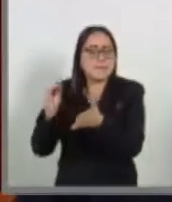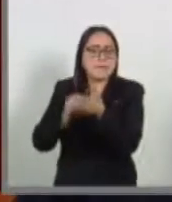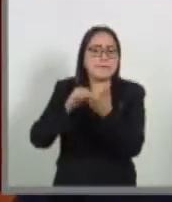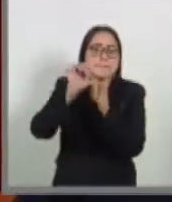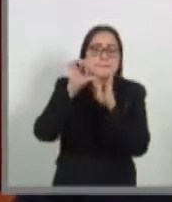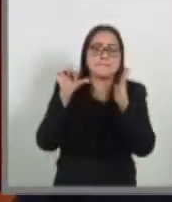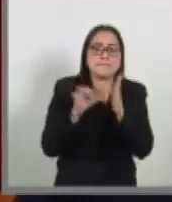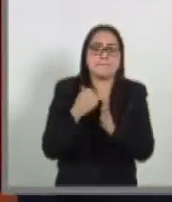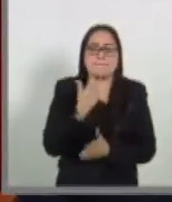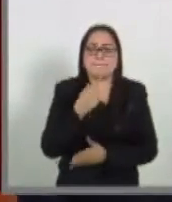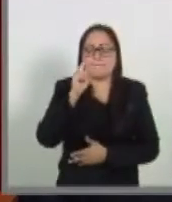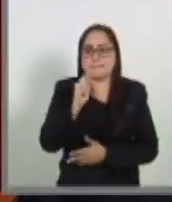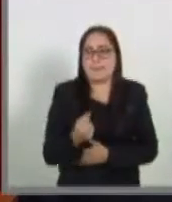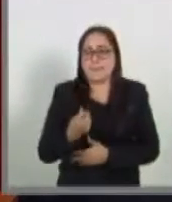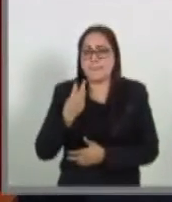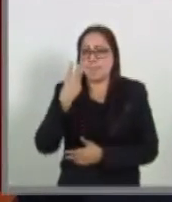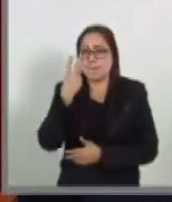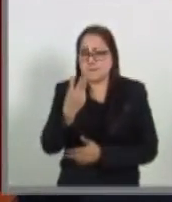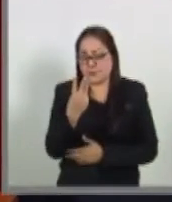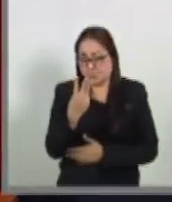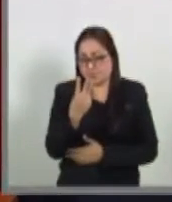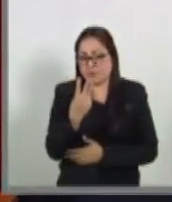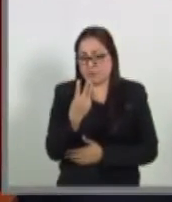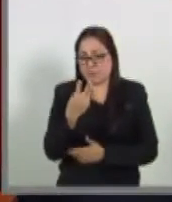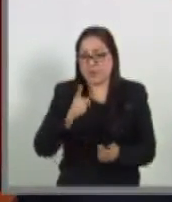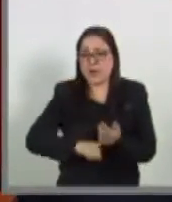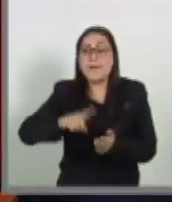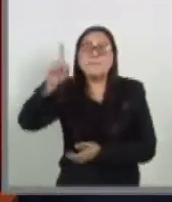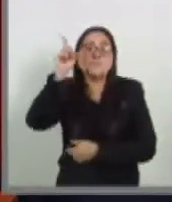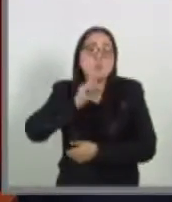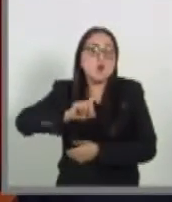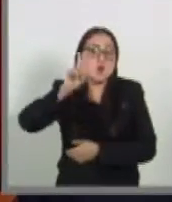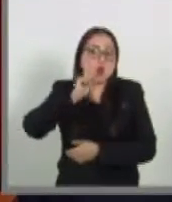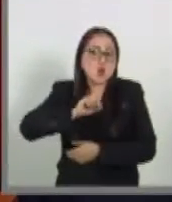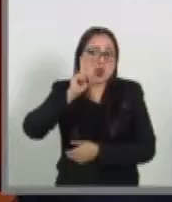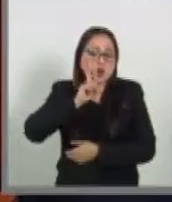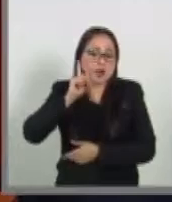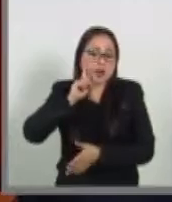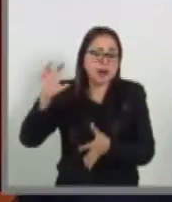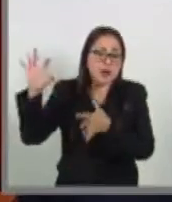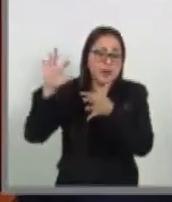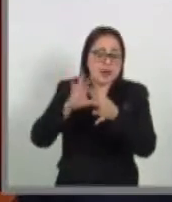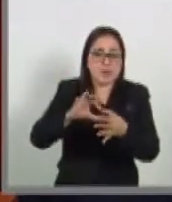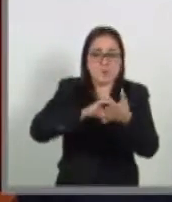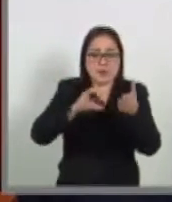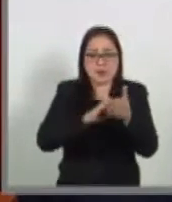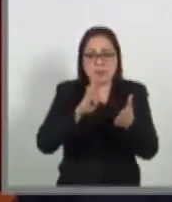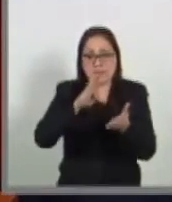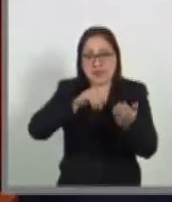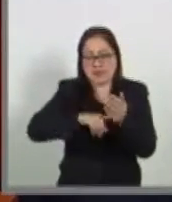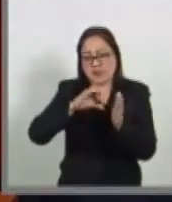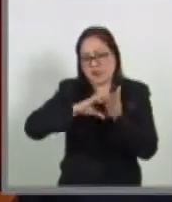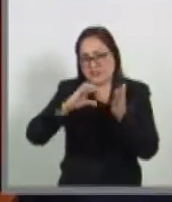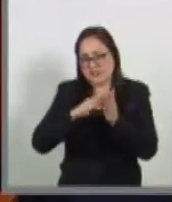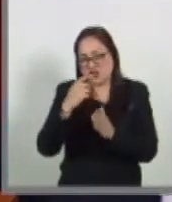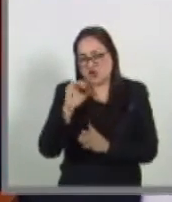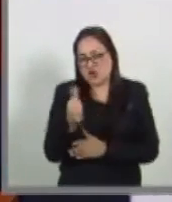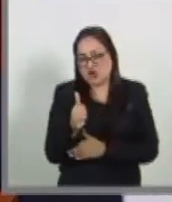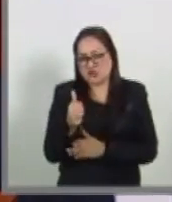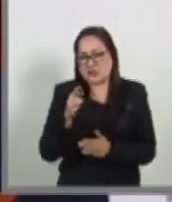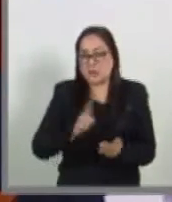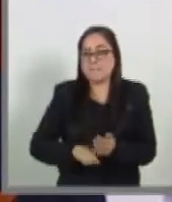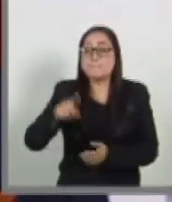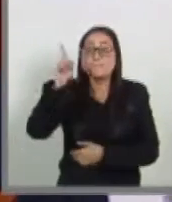123 que las mujeres que están en el régimen del apartado B y en su fracción 11, es decir,